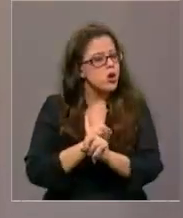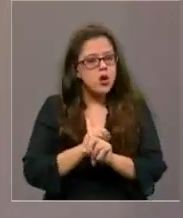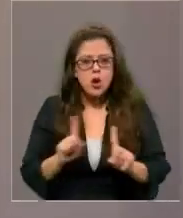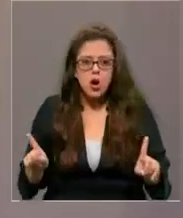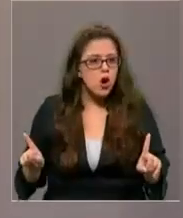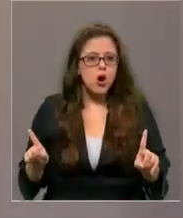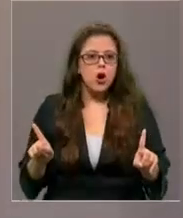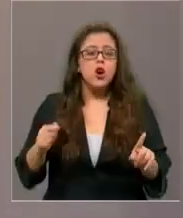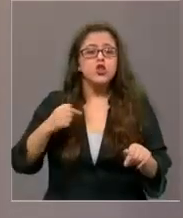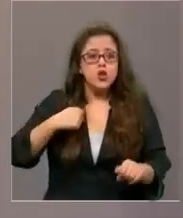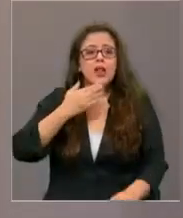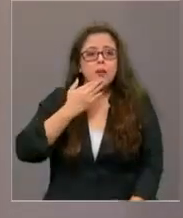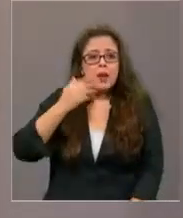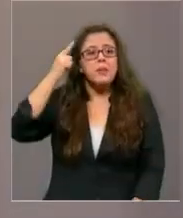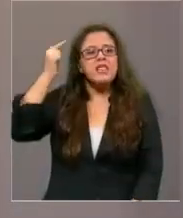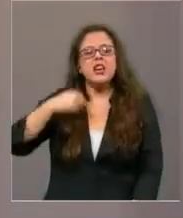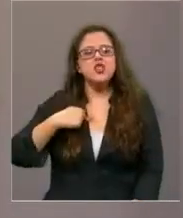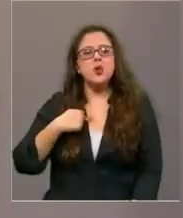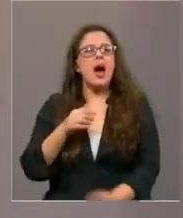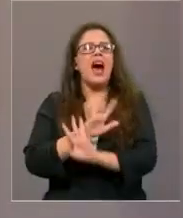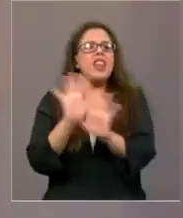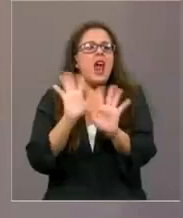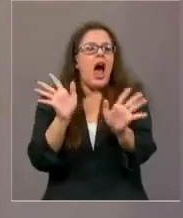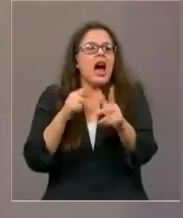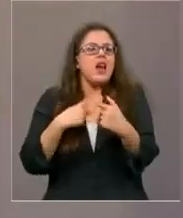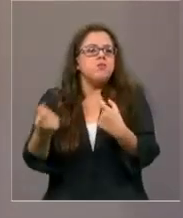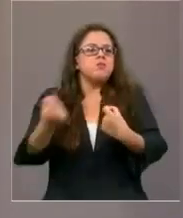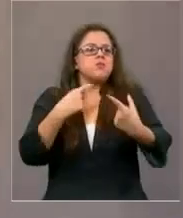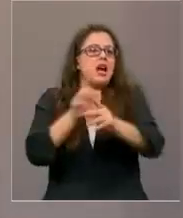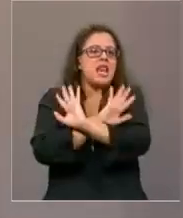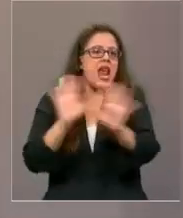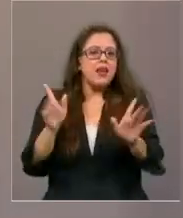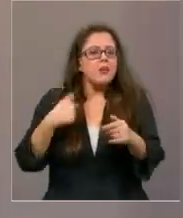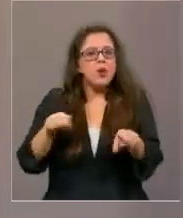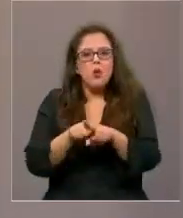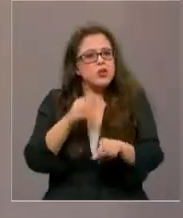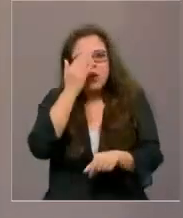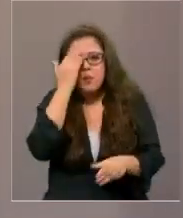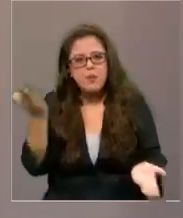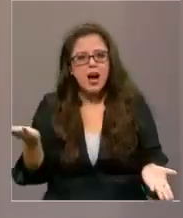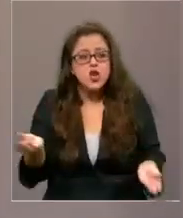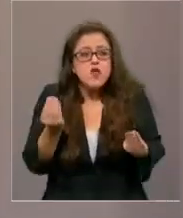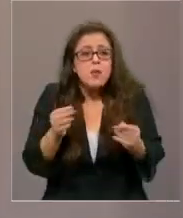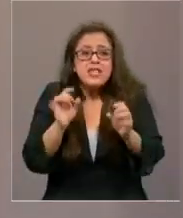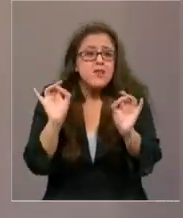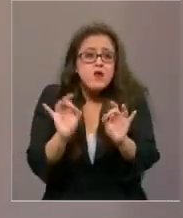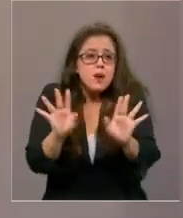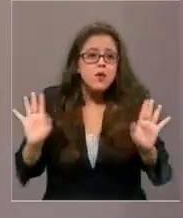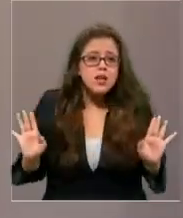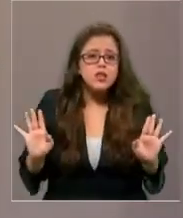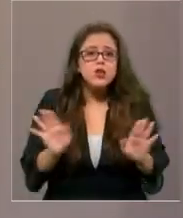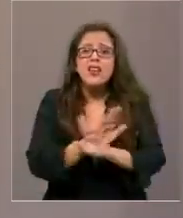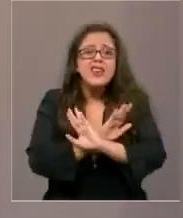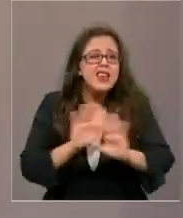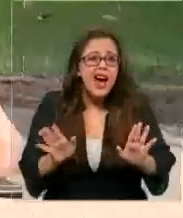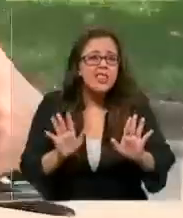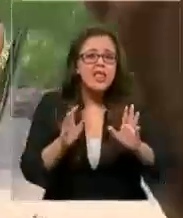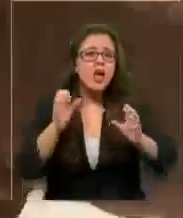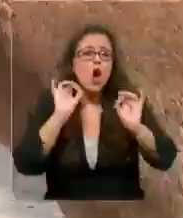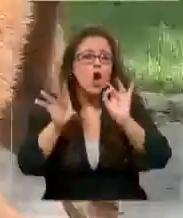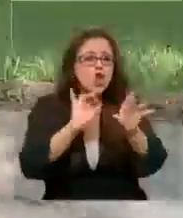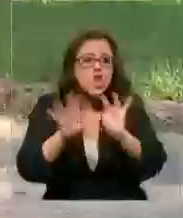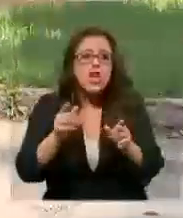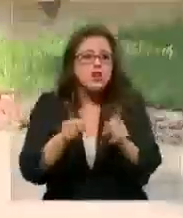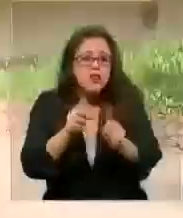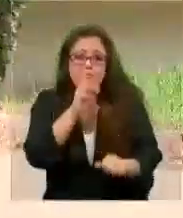gracia porque yo también creía que no me iba a pasar nada y me terminé quedando muy mal si fuera por eso nadie se contagiaría si todos respetaron lo que hay que hacer